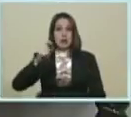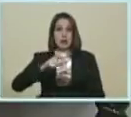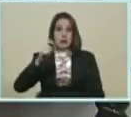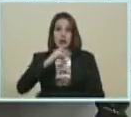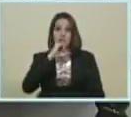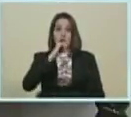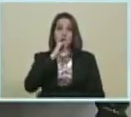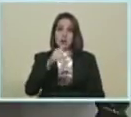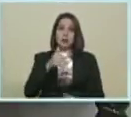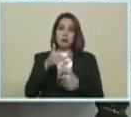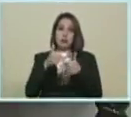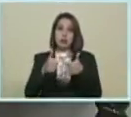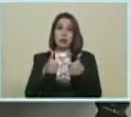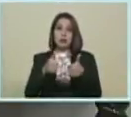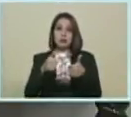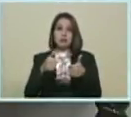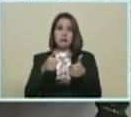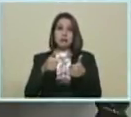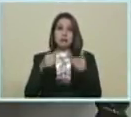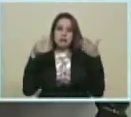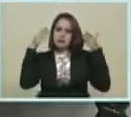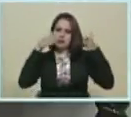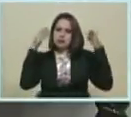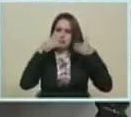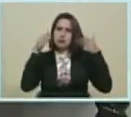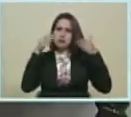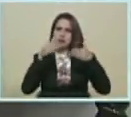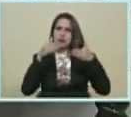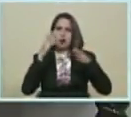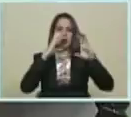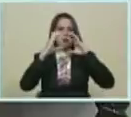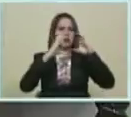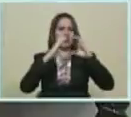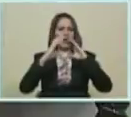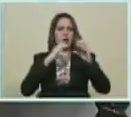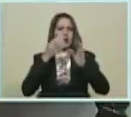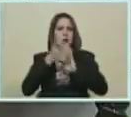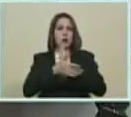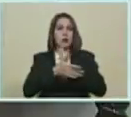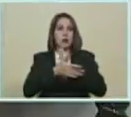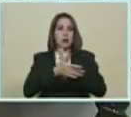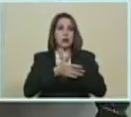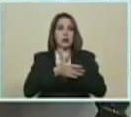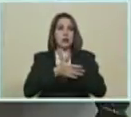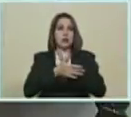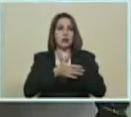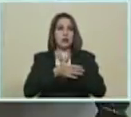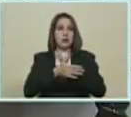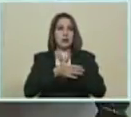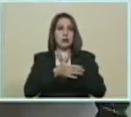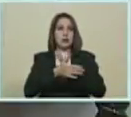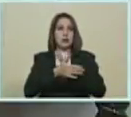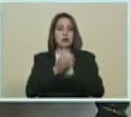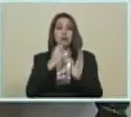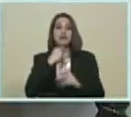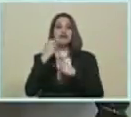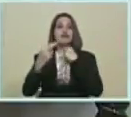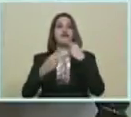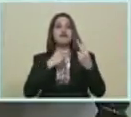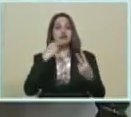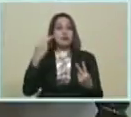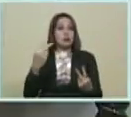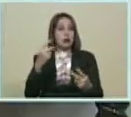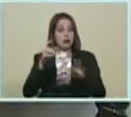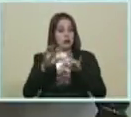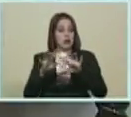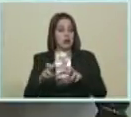informados Para la orientación Comunicado Del Vocero Del secretario